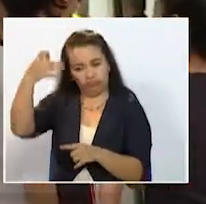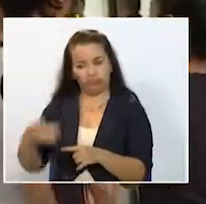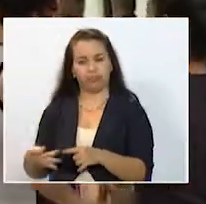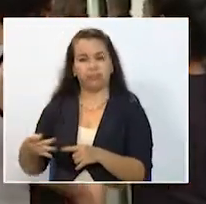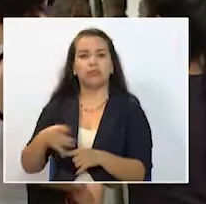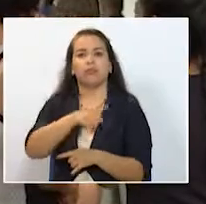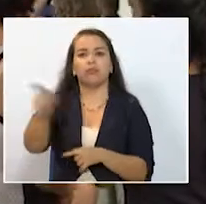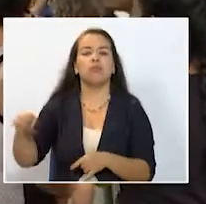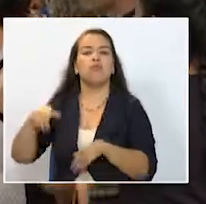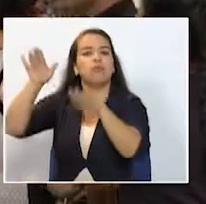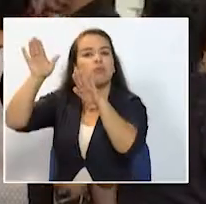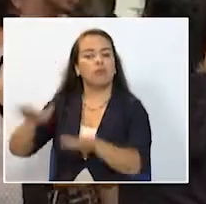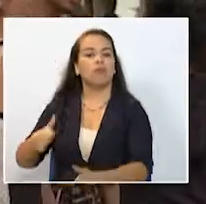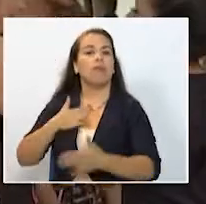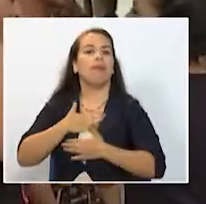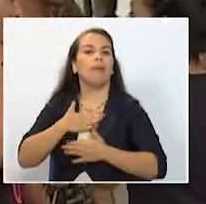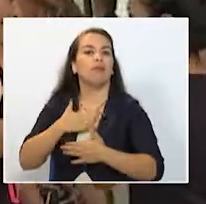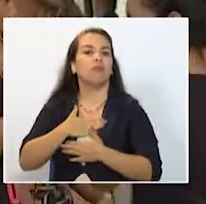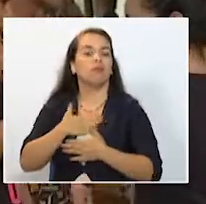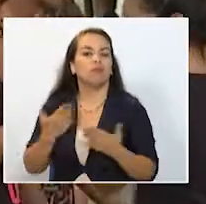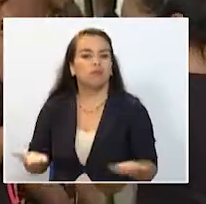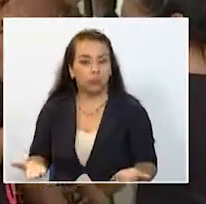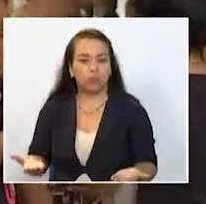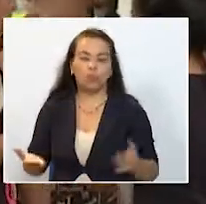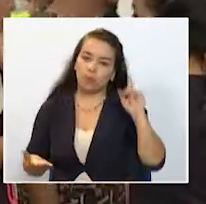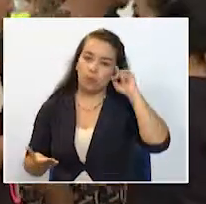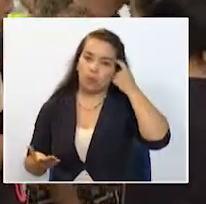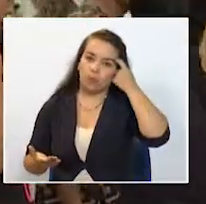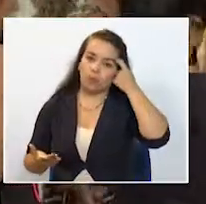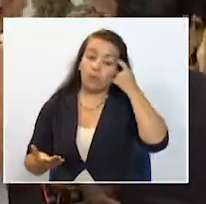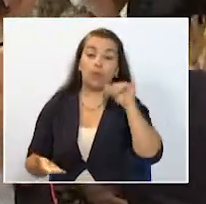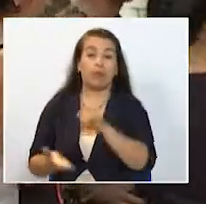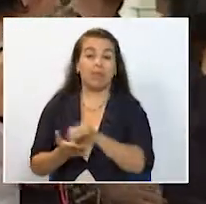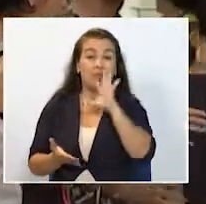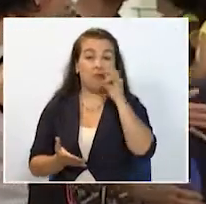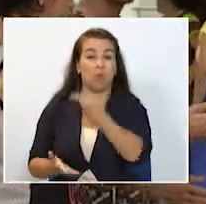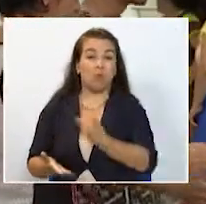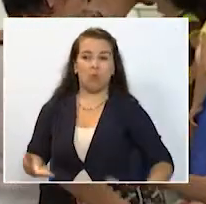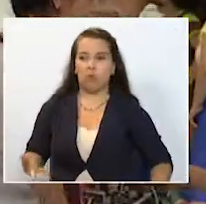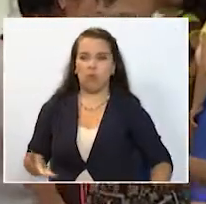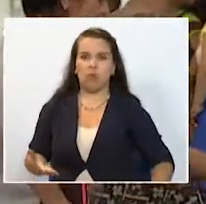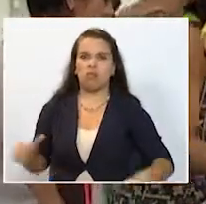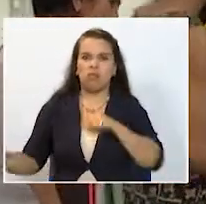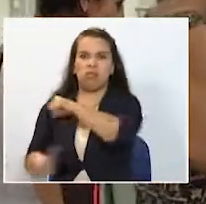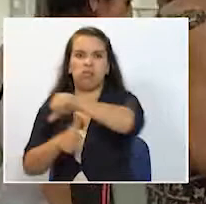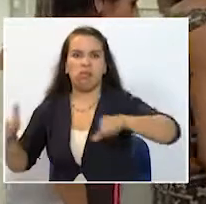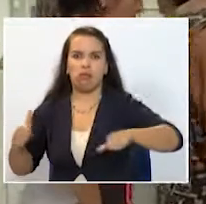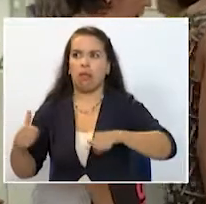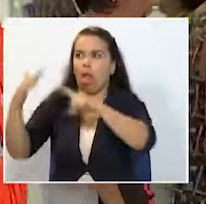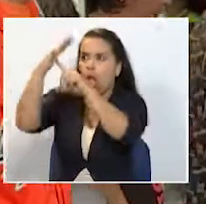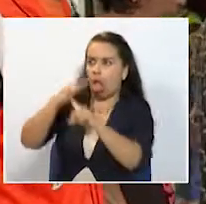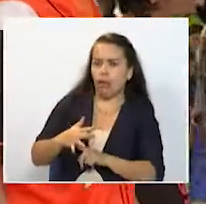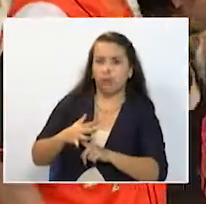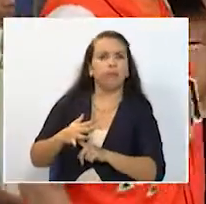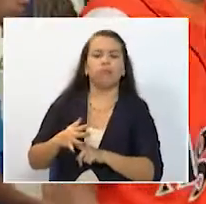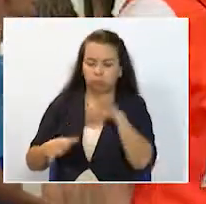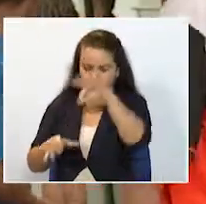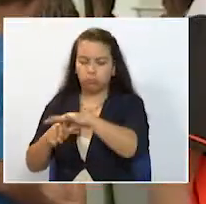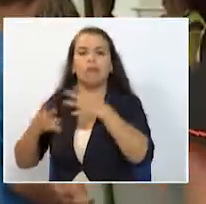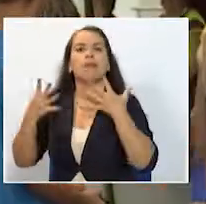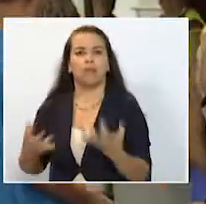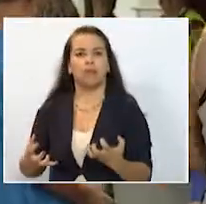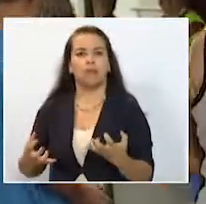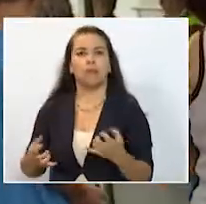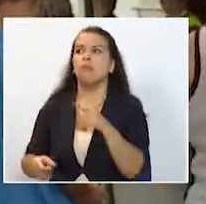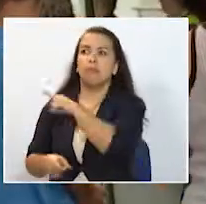ellos nos representaran ante el gobierno y este señor ha tratado de coartarnos todo esto entonces nosotros queremos votar y